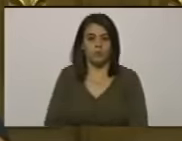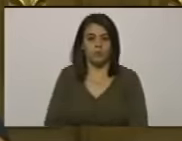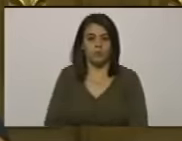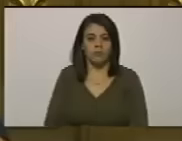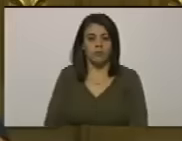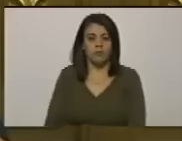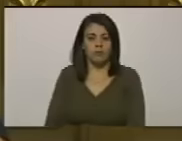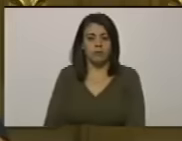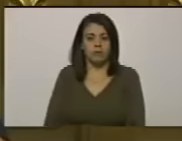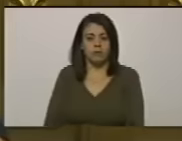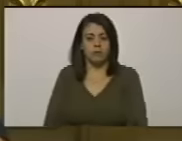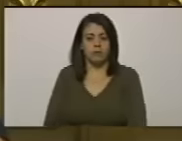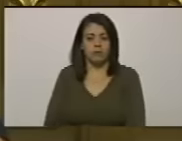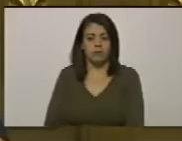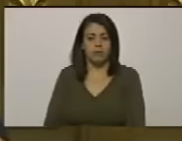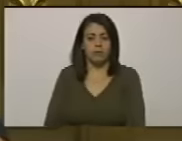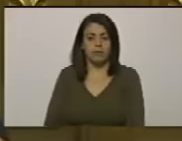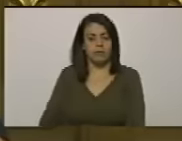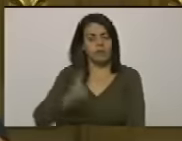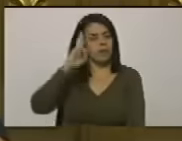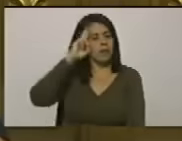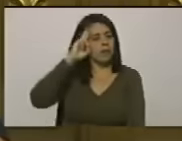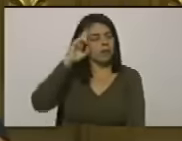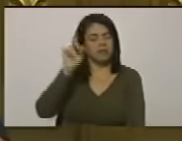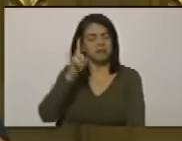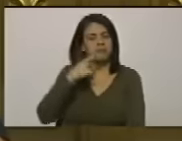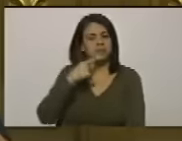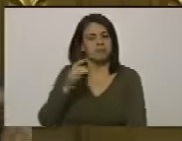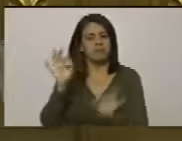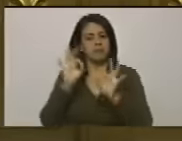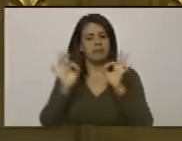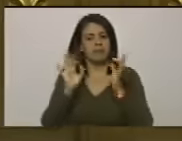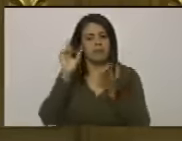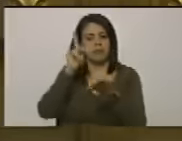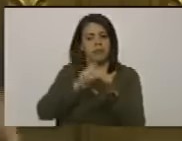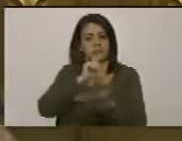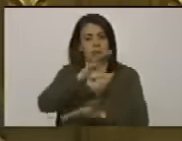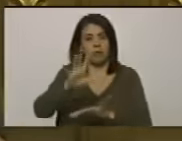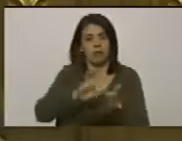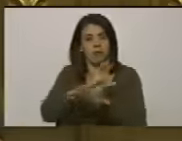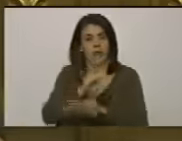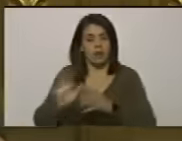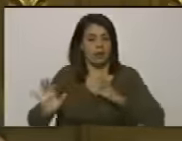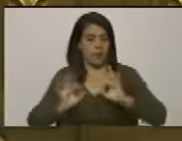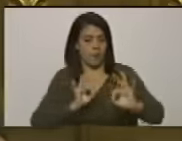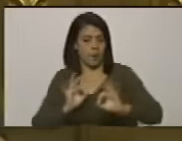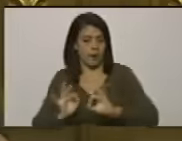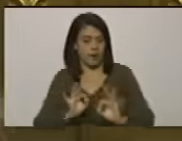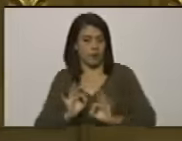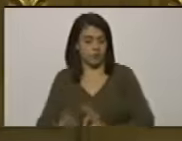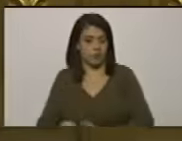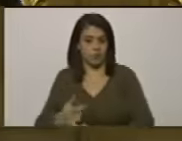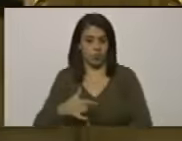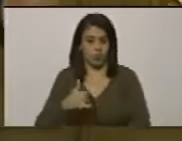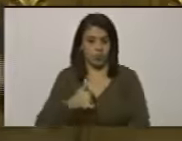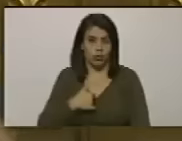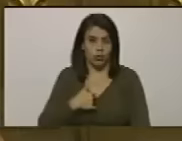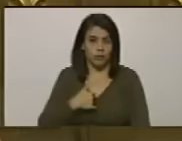razones que no vale la pena contarnos se nos presentó una situación de logística yo